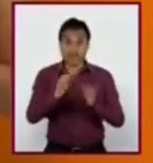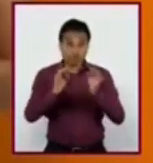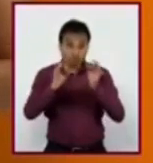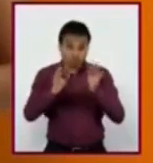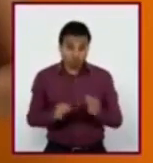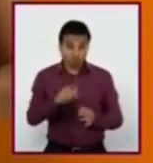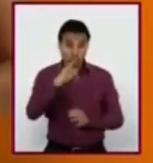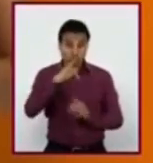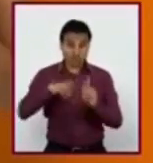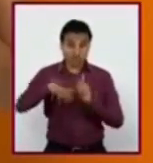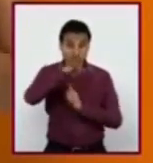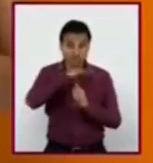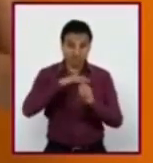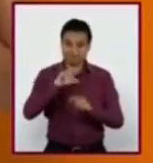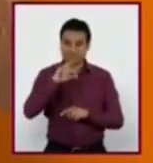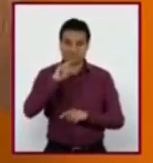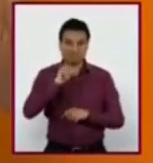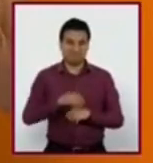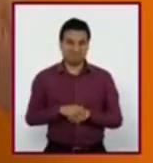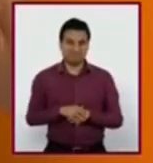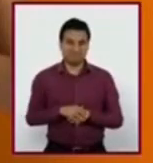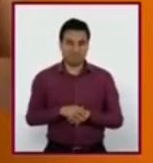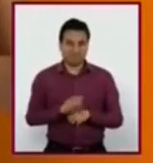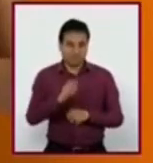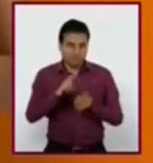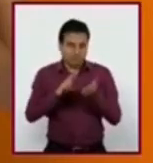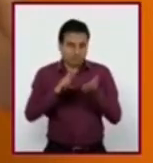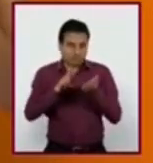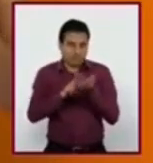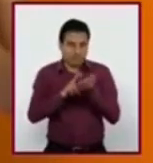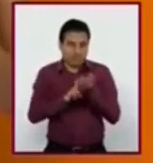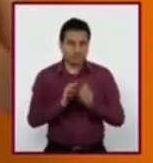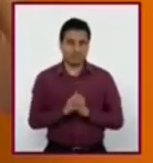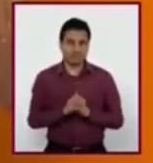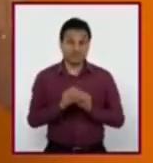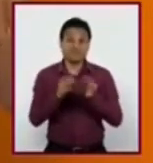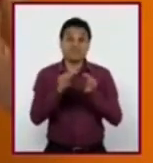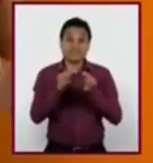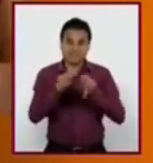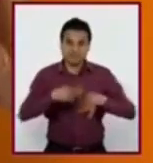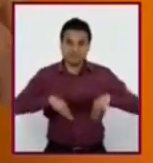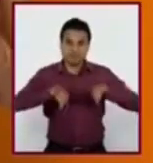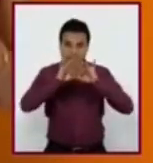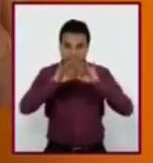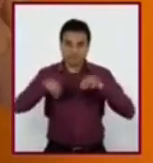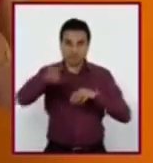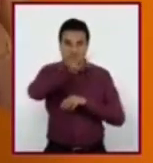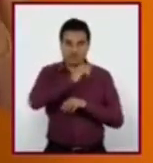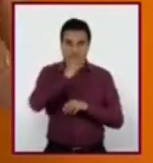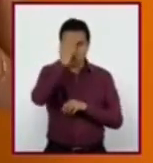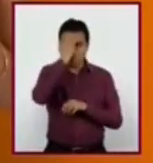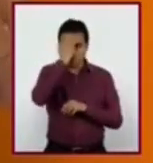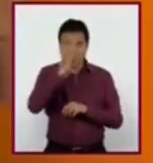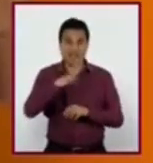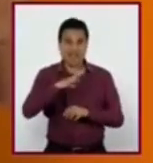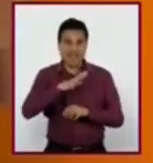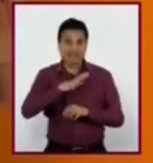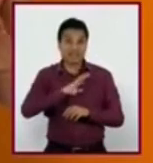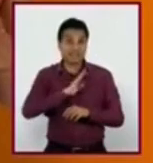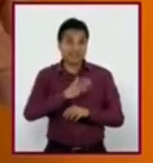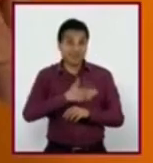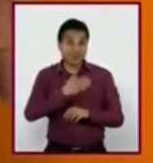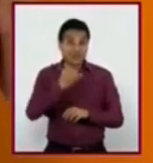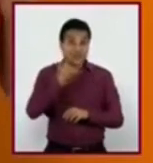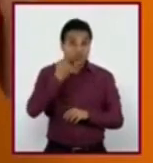a tu entorno. Pero no por ello no tienen validez. Lo importante es reconocer que existen diversas formas de